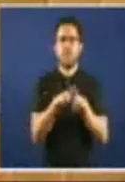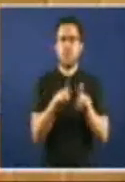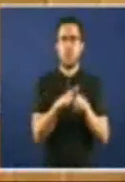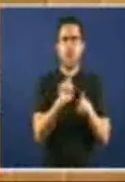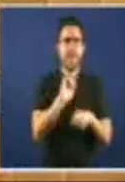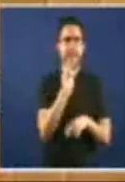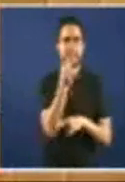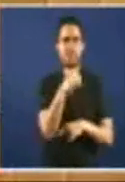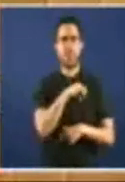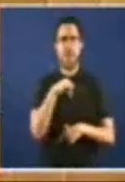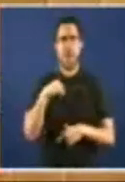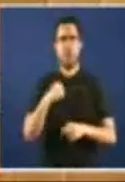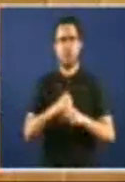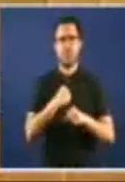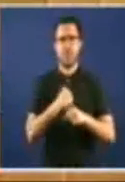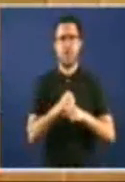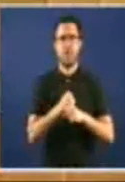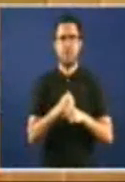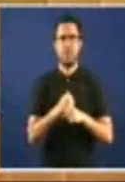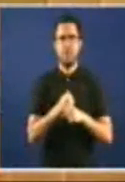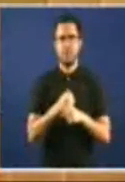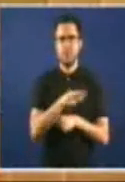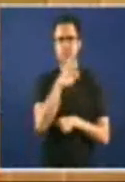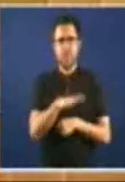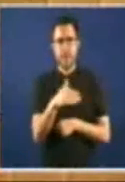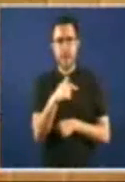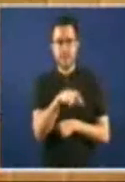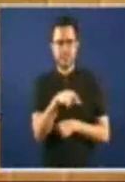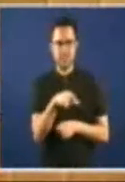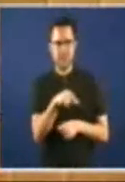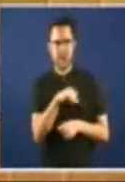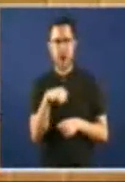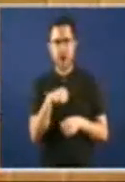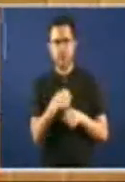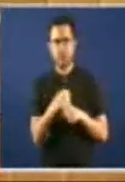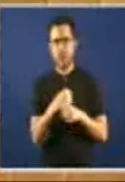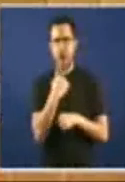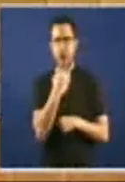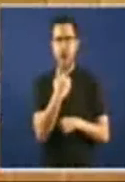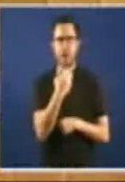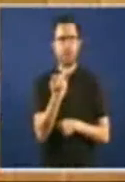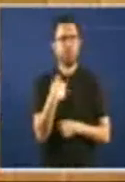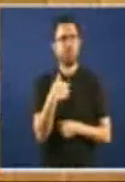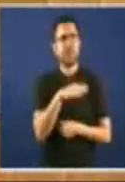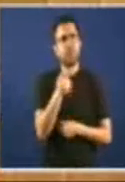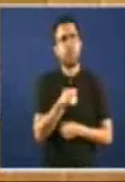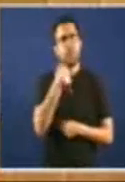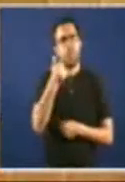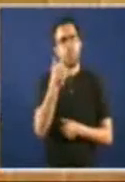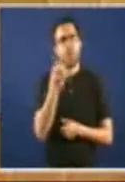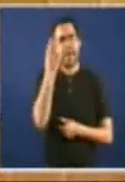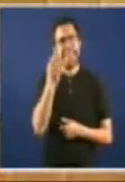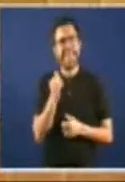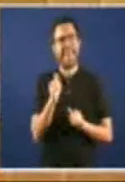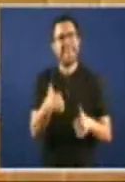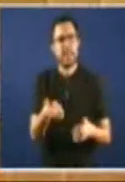Como se iso fora algo que é por que os galegos temos pouca iniciativa Se